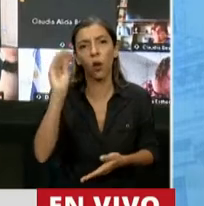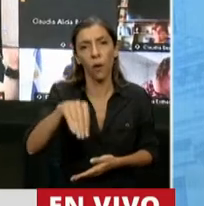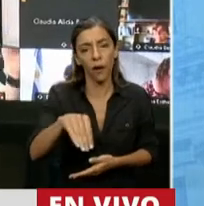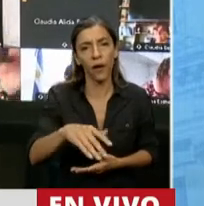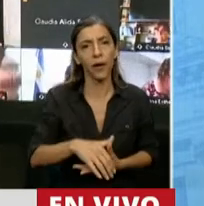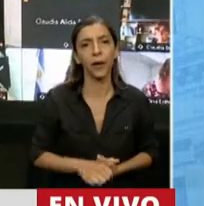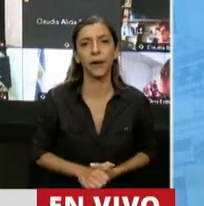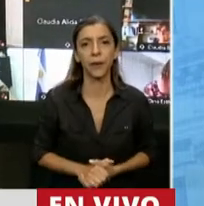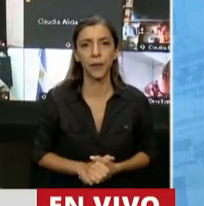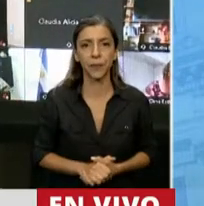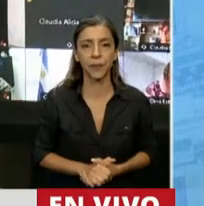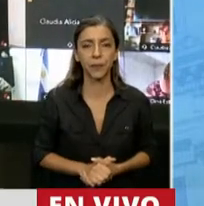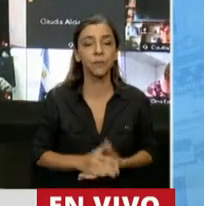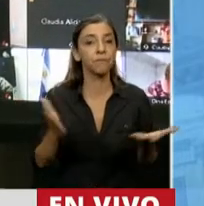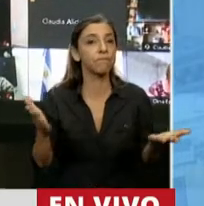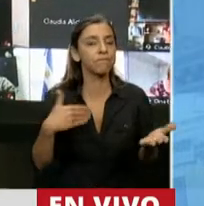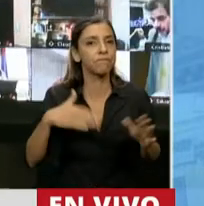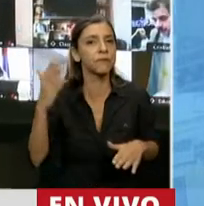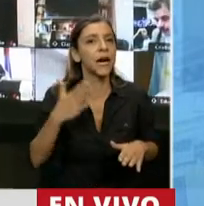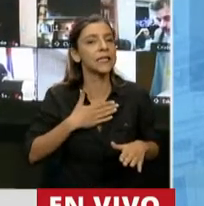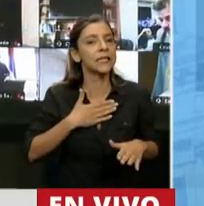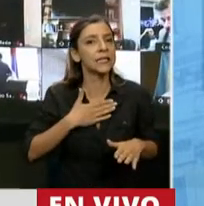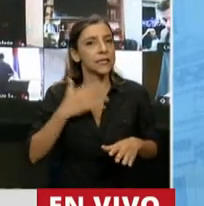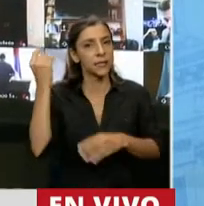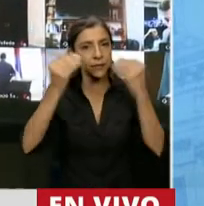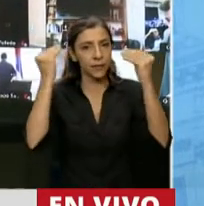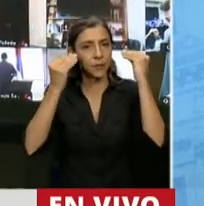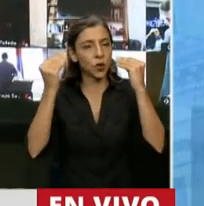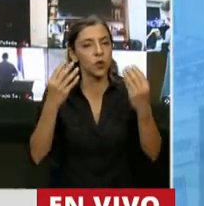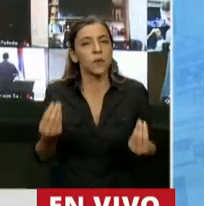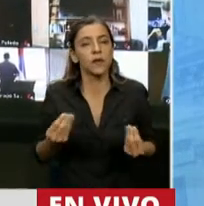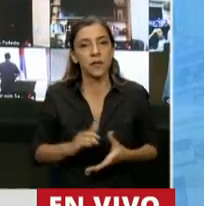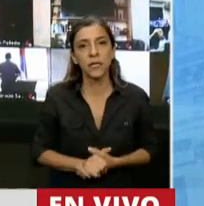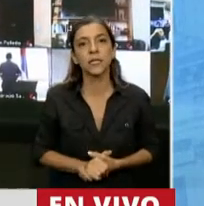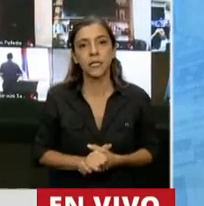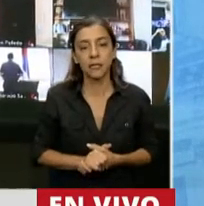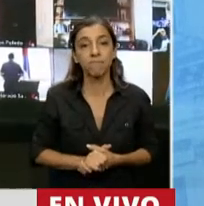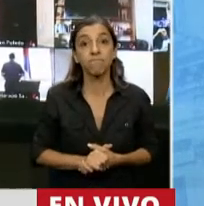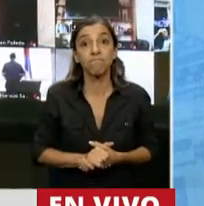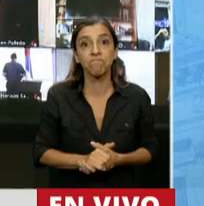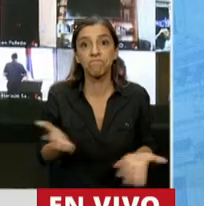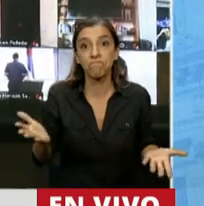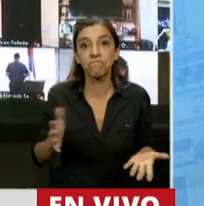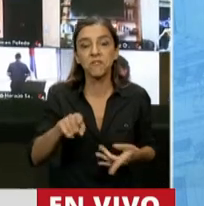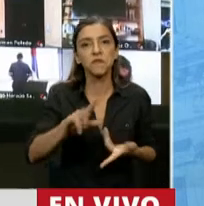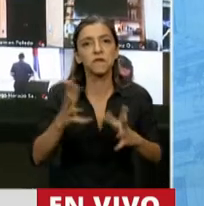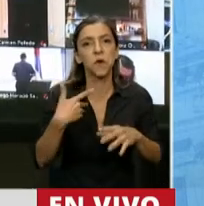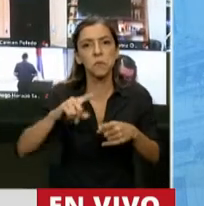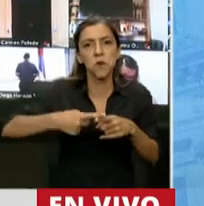digamos, es lo que más me preocupa, que es la intencionalidad política de llevarse todo puesto.